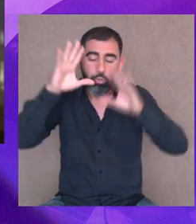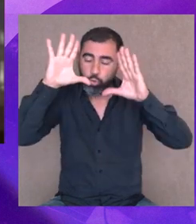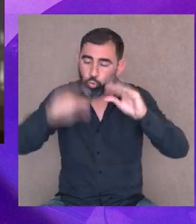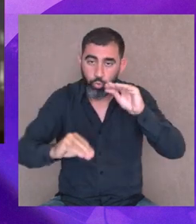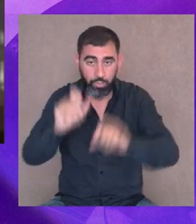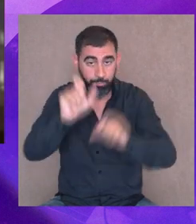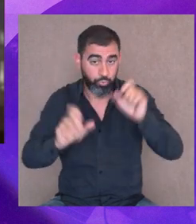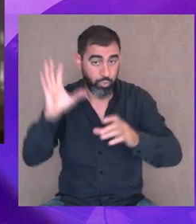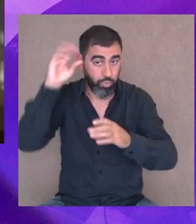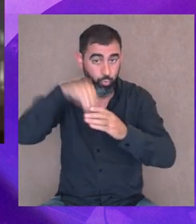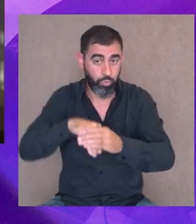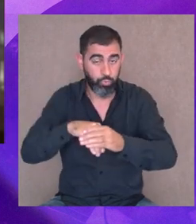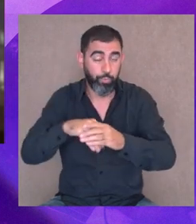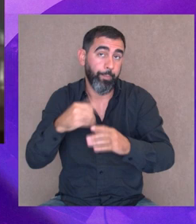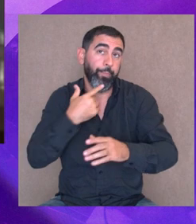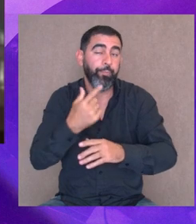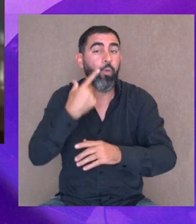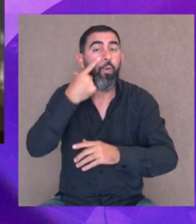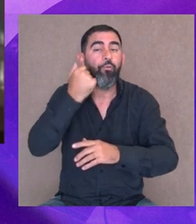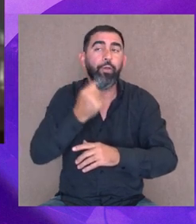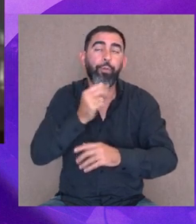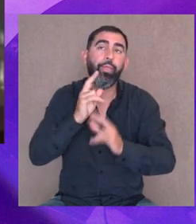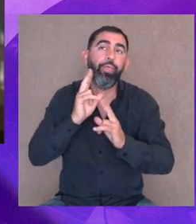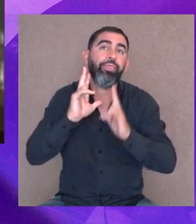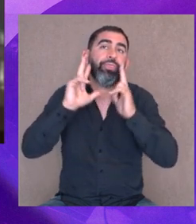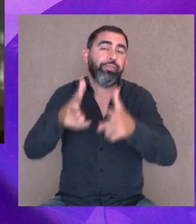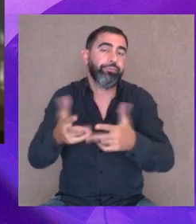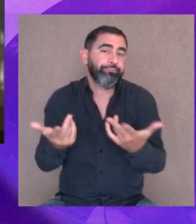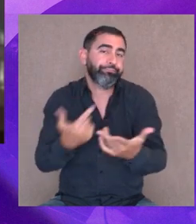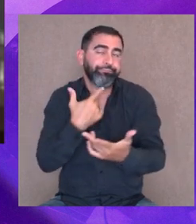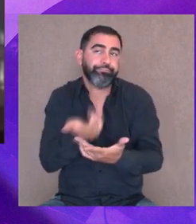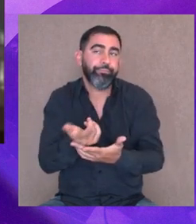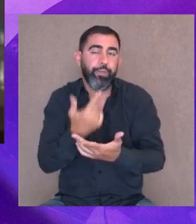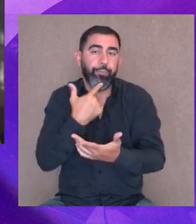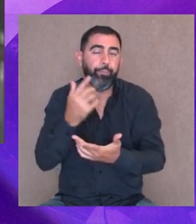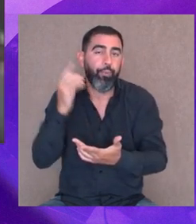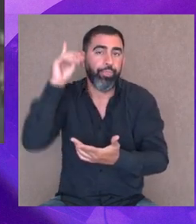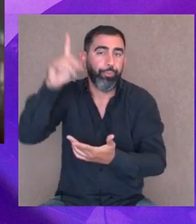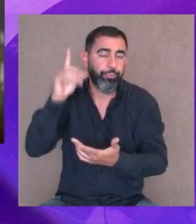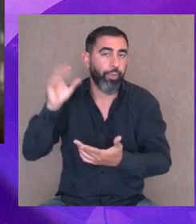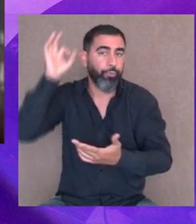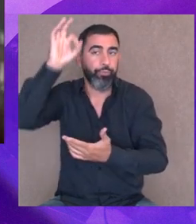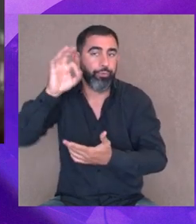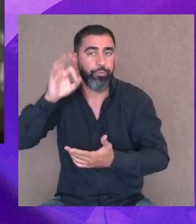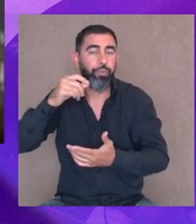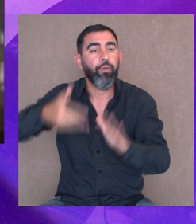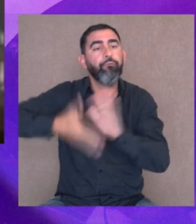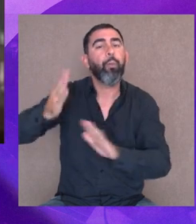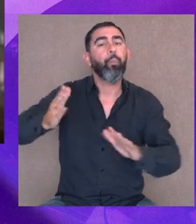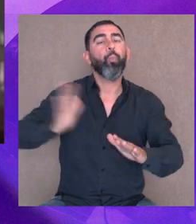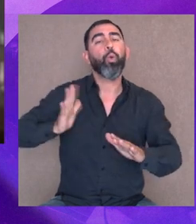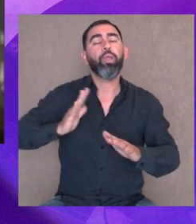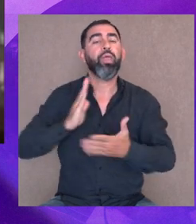problema de todos y todas, cuando los varones dicen, no, que vayan, no sé, los parlamentarios, no, que vayan las mujeres,